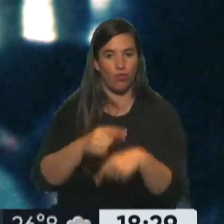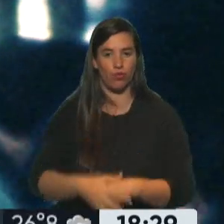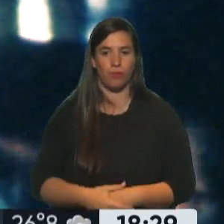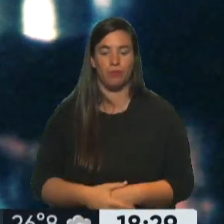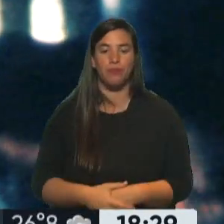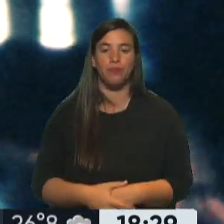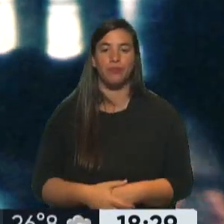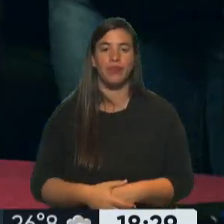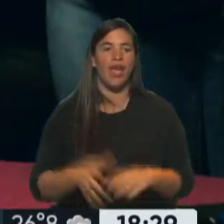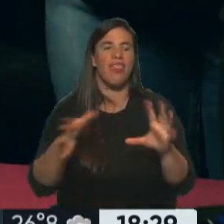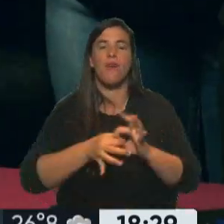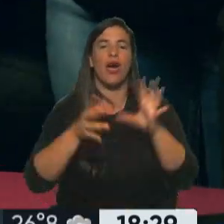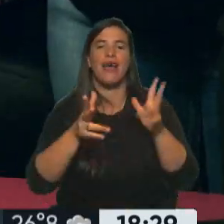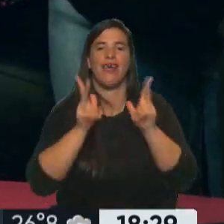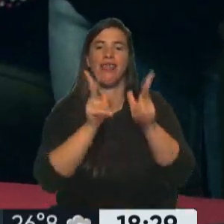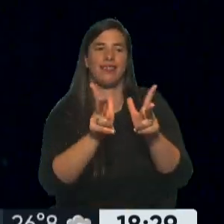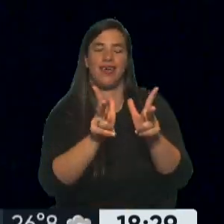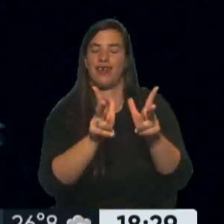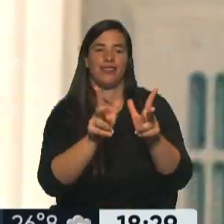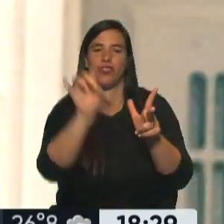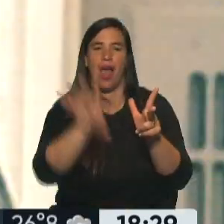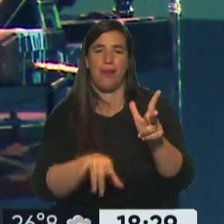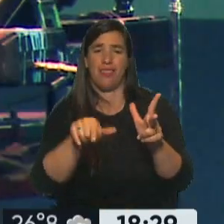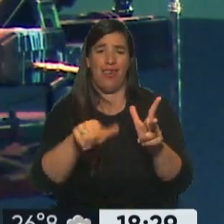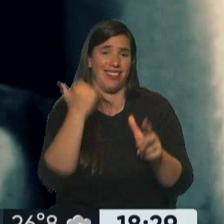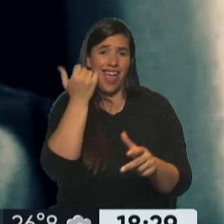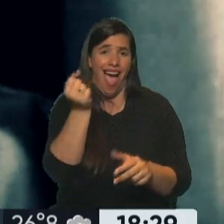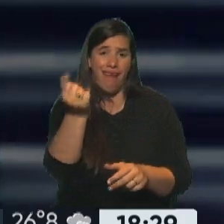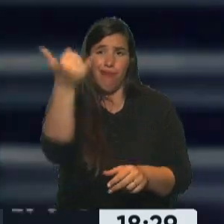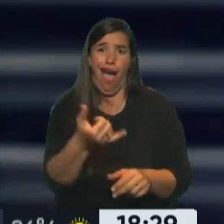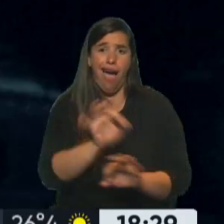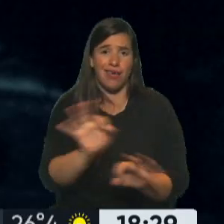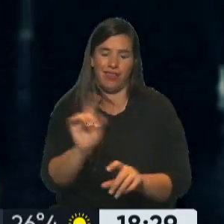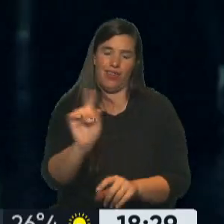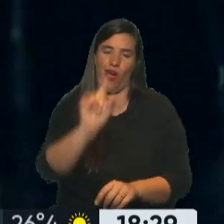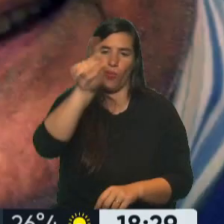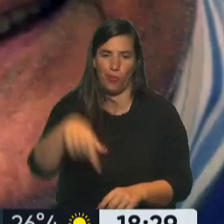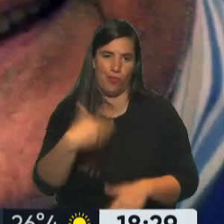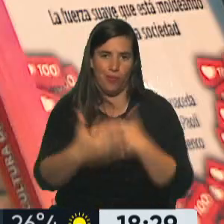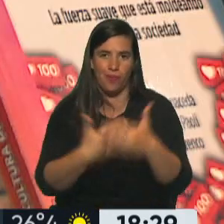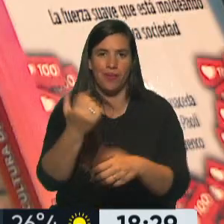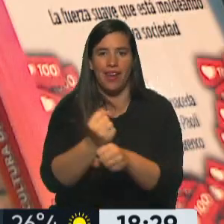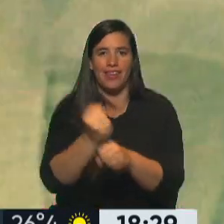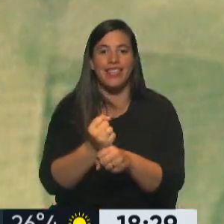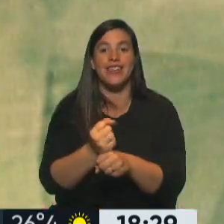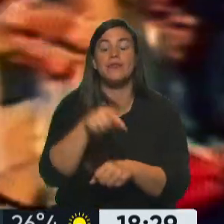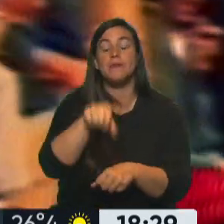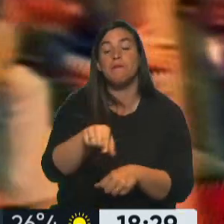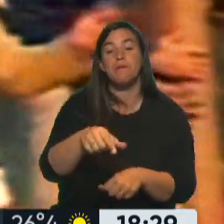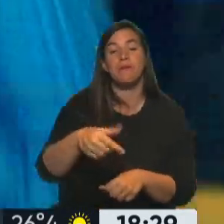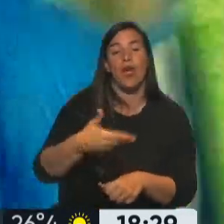democracia para tener democracia. Nos estremecen sonidos y voces, historias gigantes, licencias poéticas.